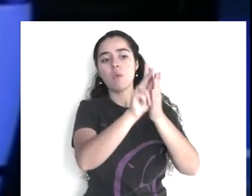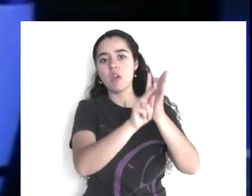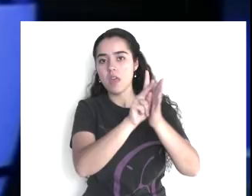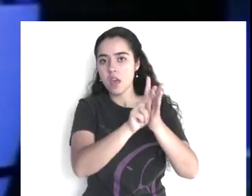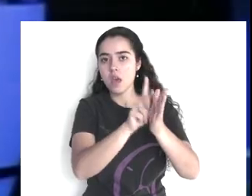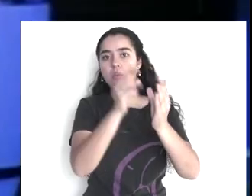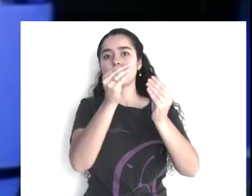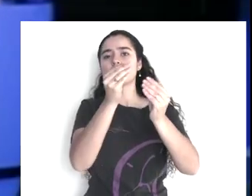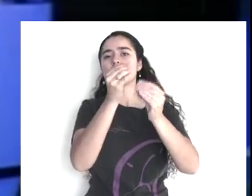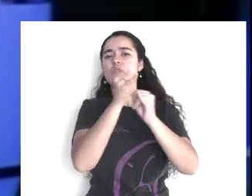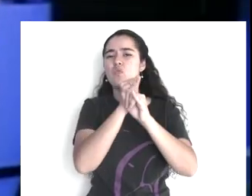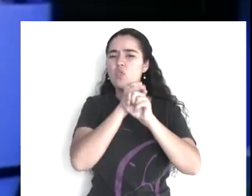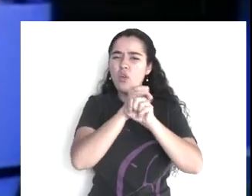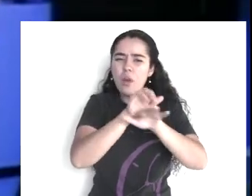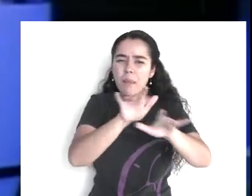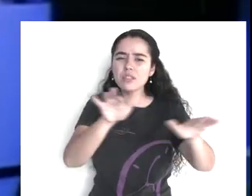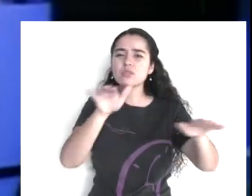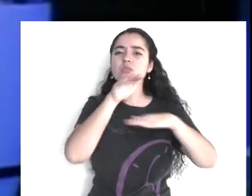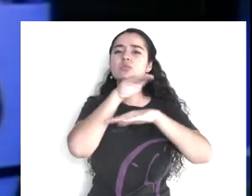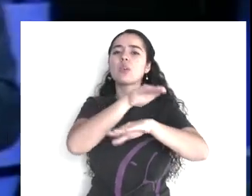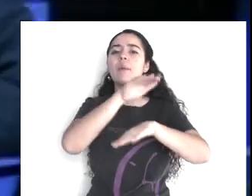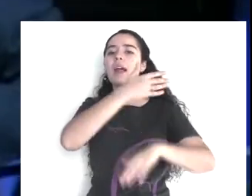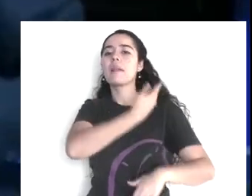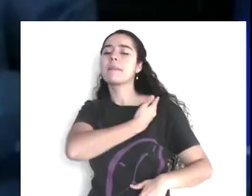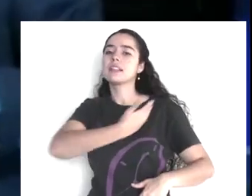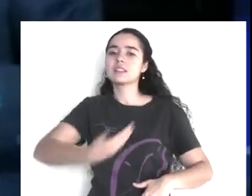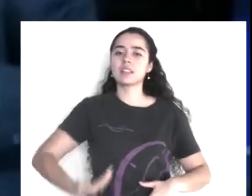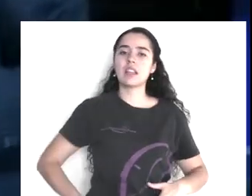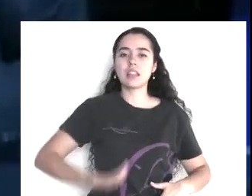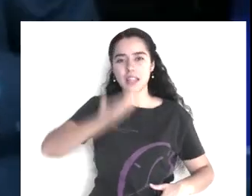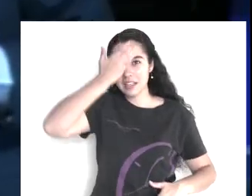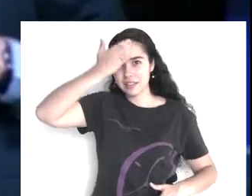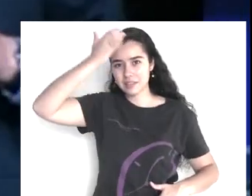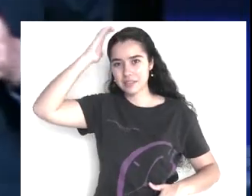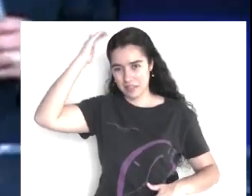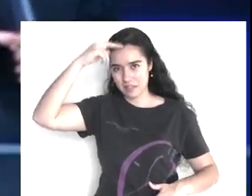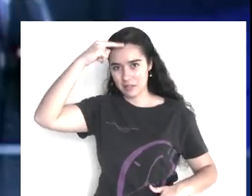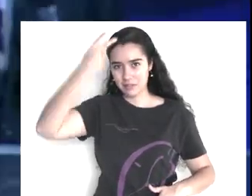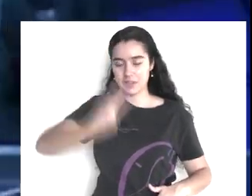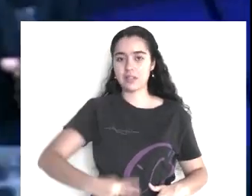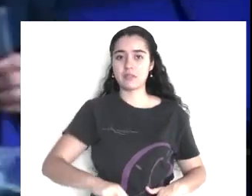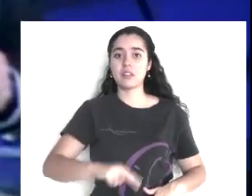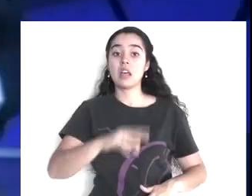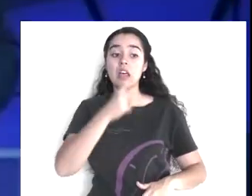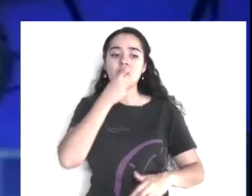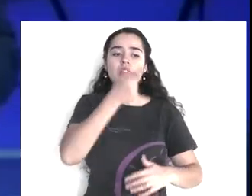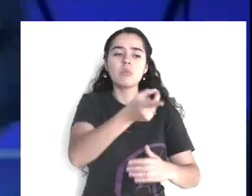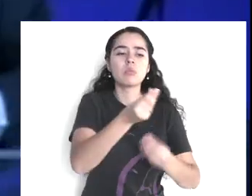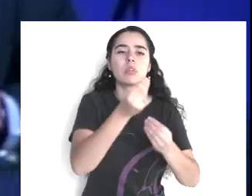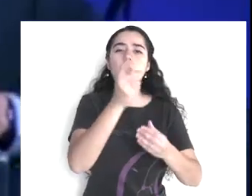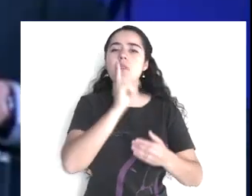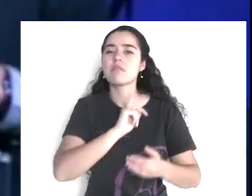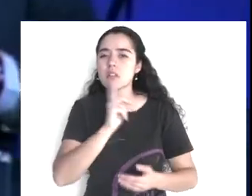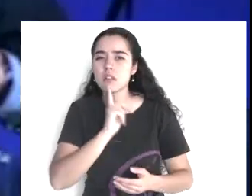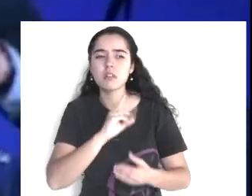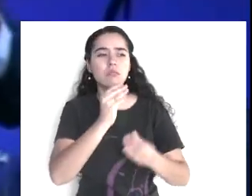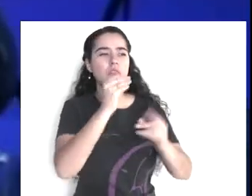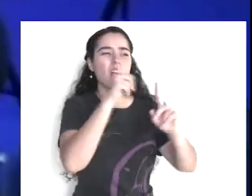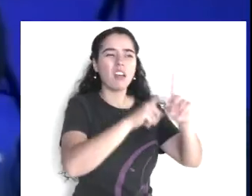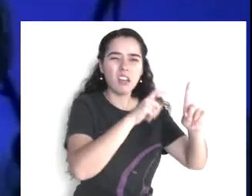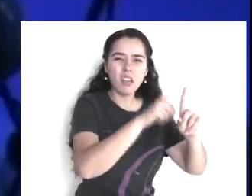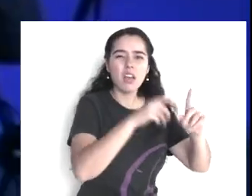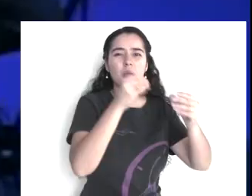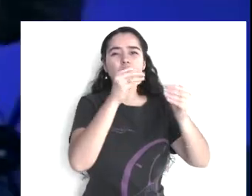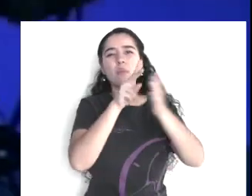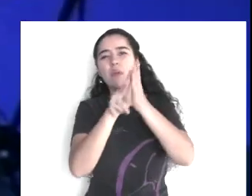hay un montón, rumores, hay un montón, de calumnias, hay un montón, de cosas,